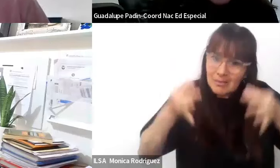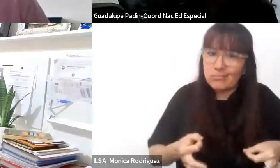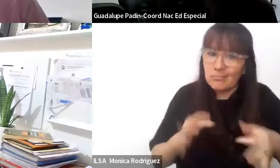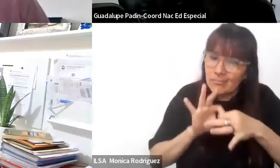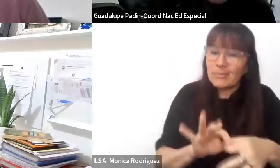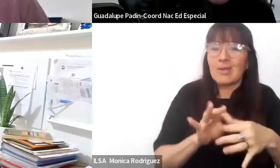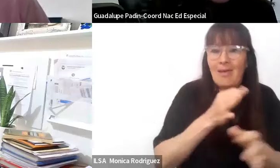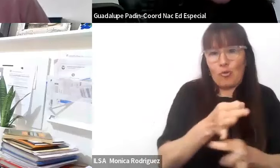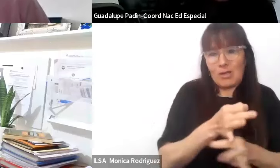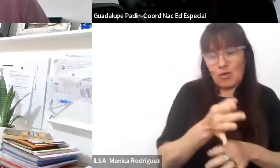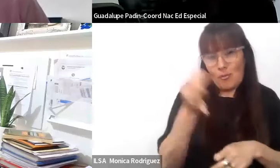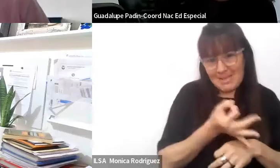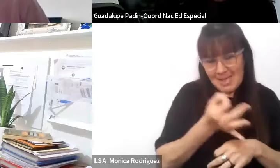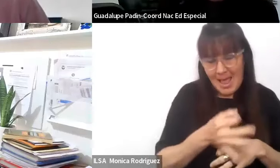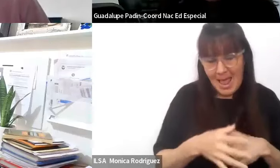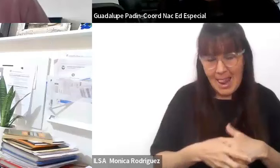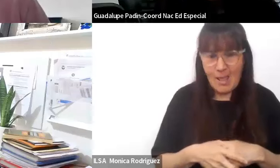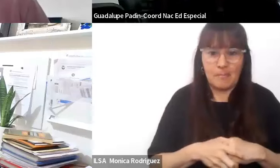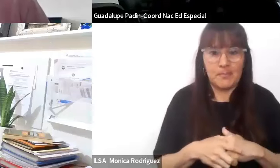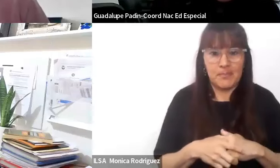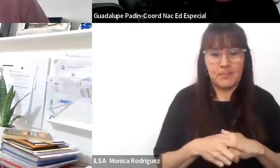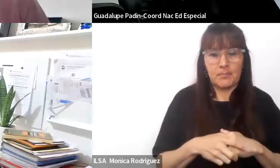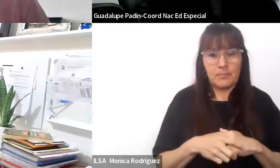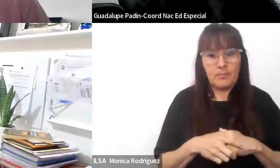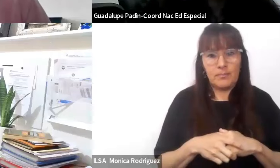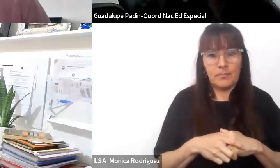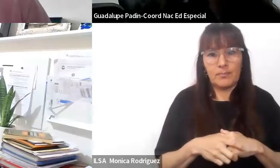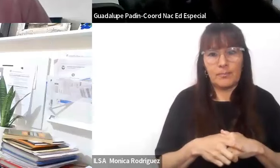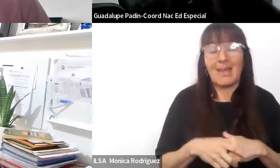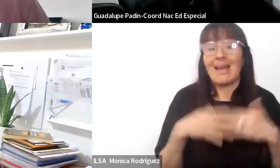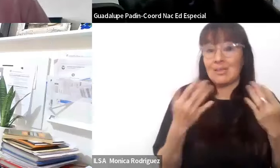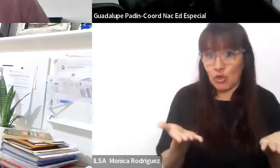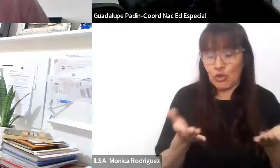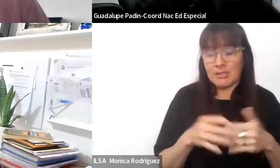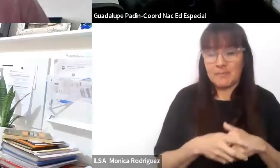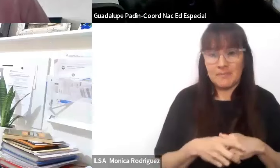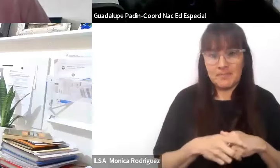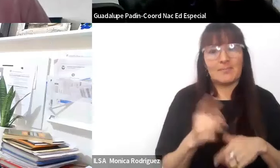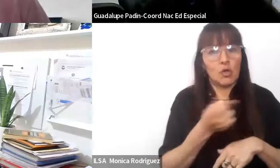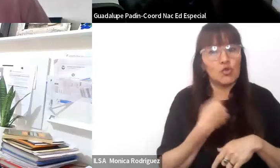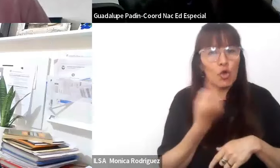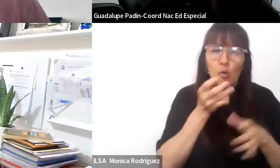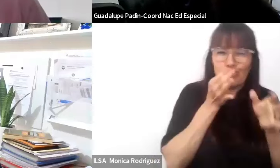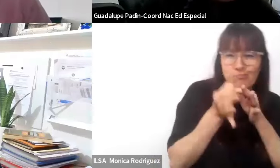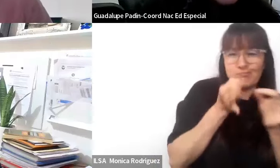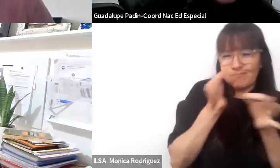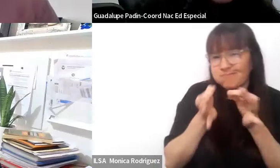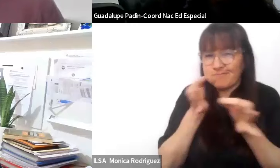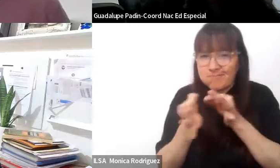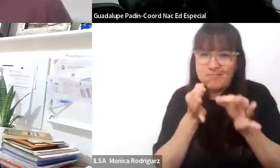relevantes y completas en el sistema educativo. Entonces, hemos conversado junto con